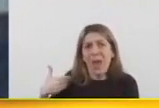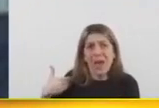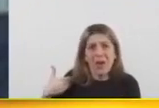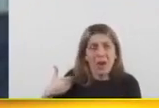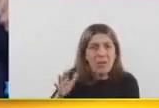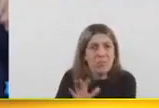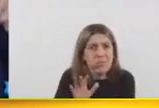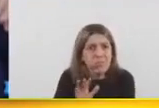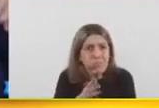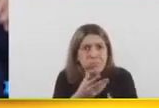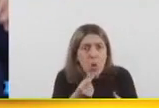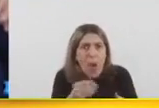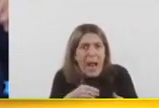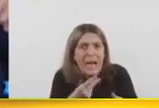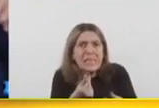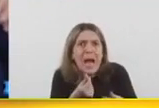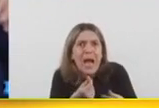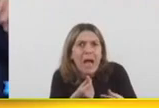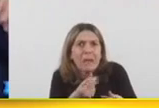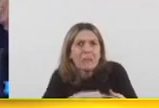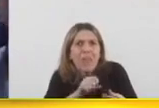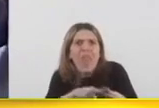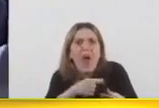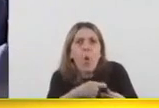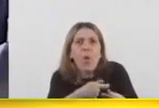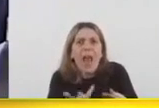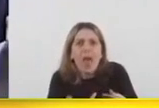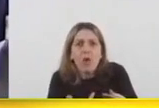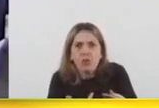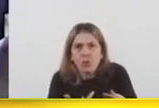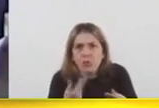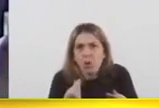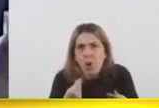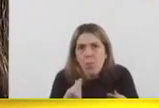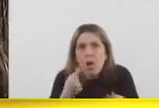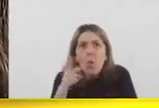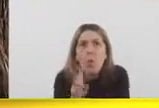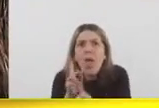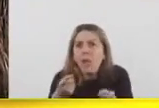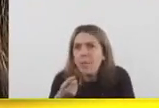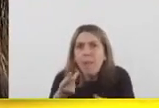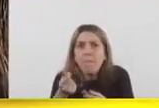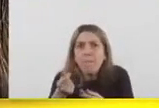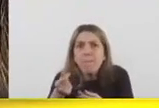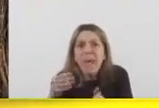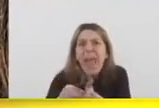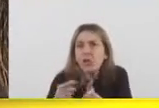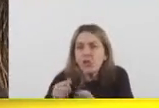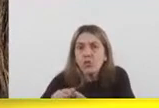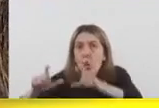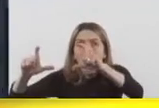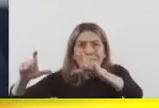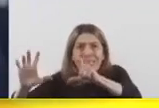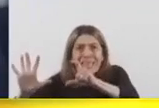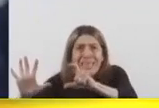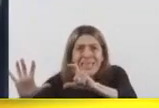Y los cuidamos cuando no dejamos que las tarifas suban. Y los cuidamos cuando los jubilados que